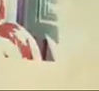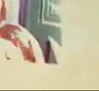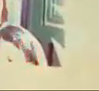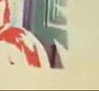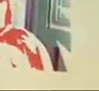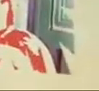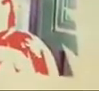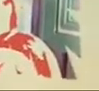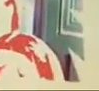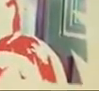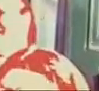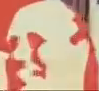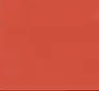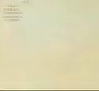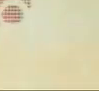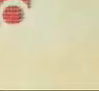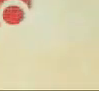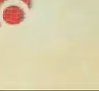¡Vamos!